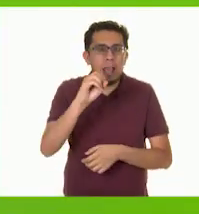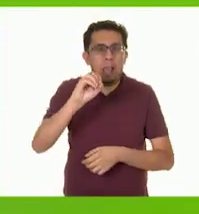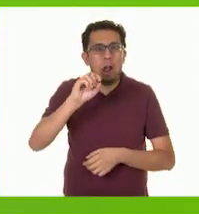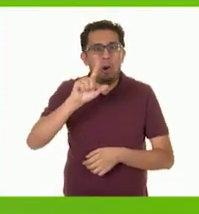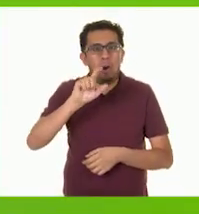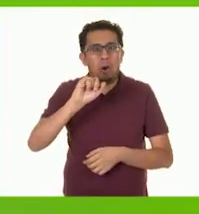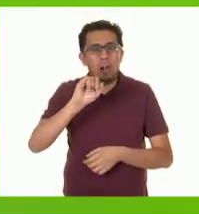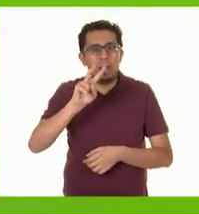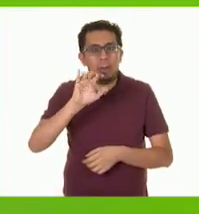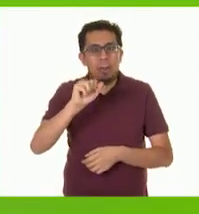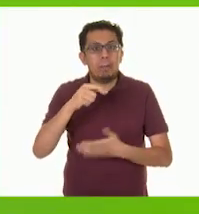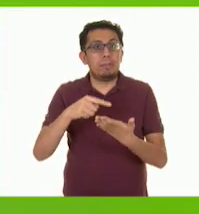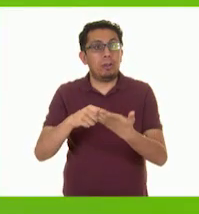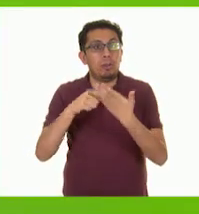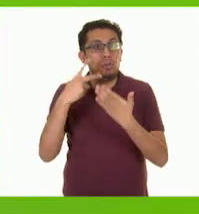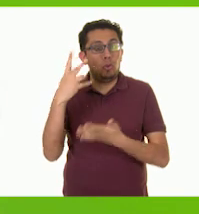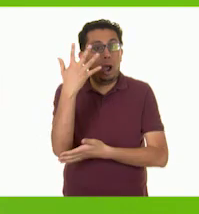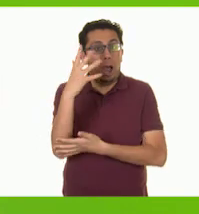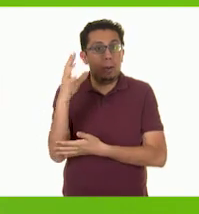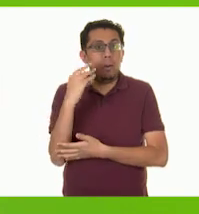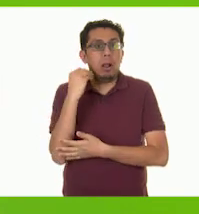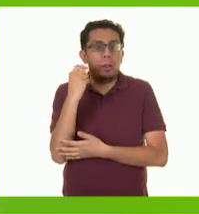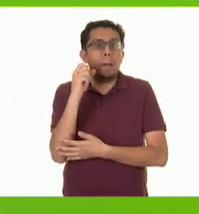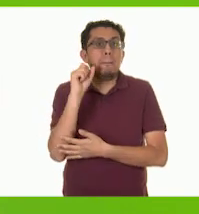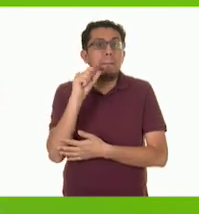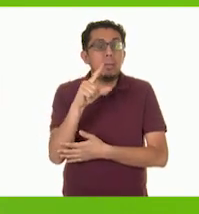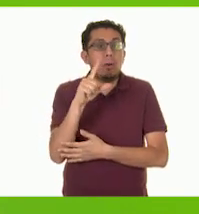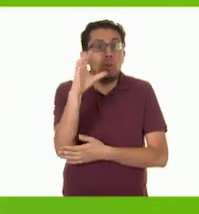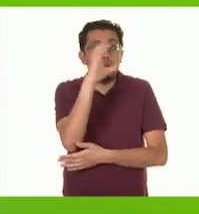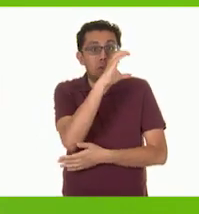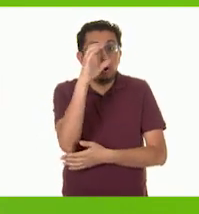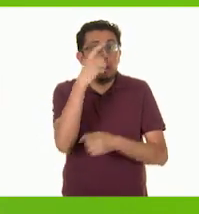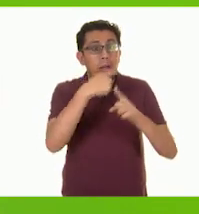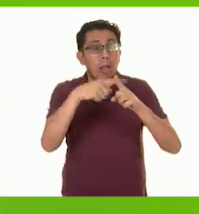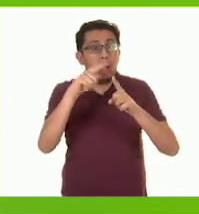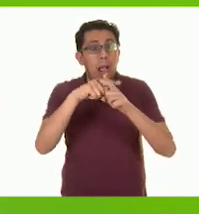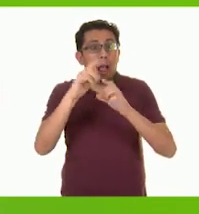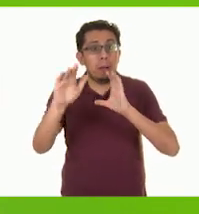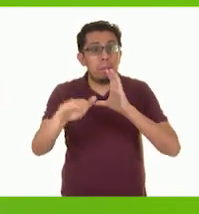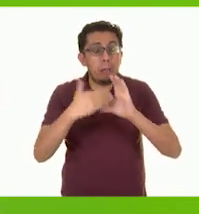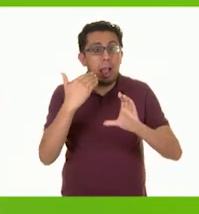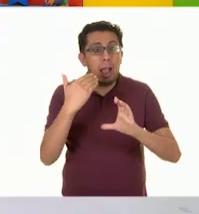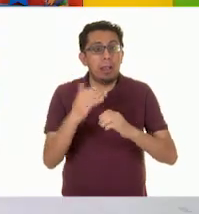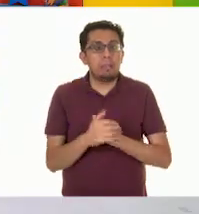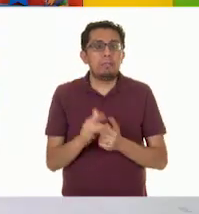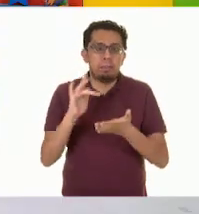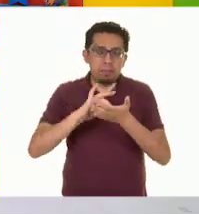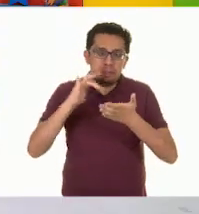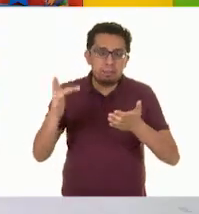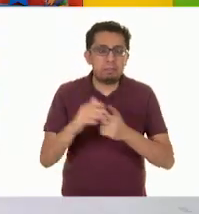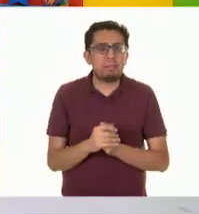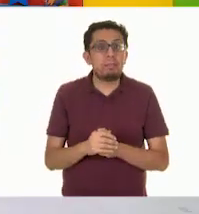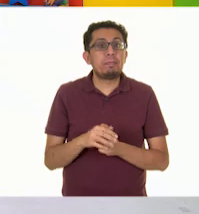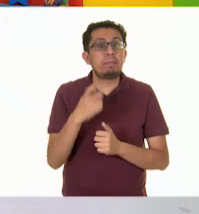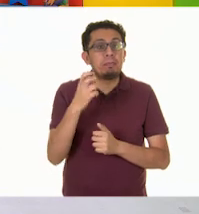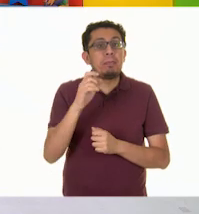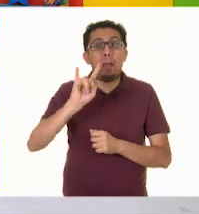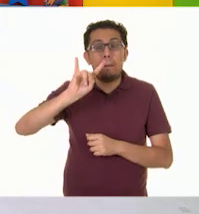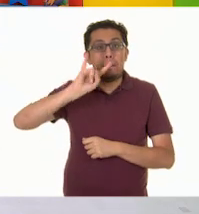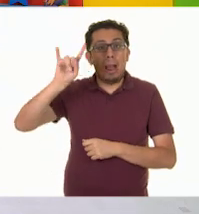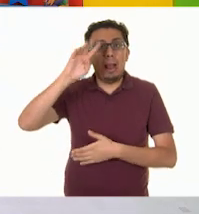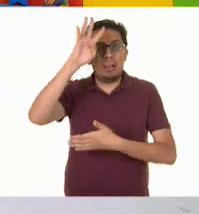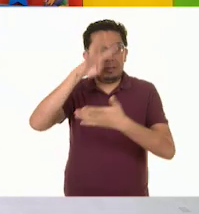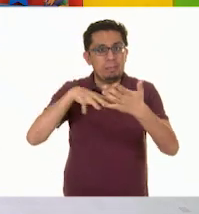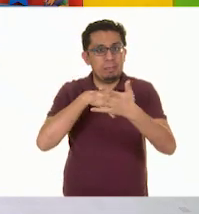mostrarnos el limonero y por las fotos que nos enviaste del mismo. Vamos a pegarlas en la